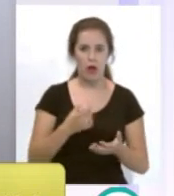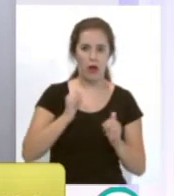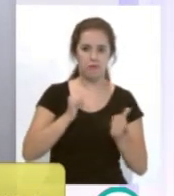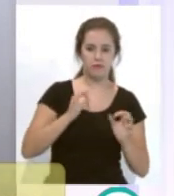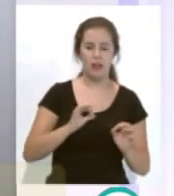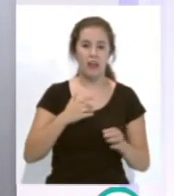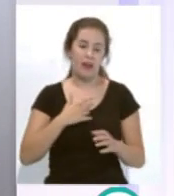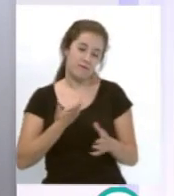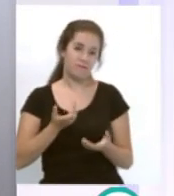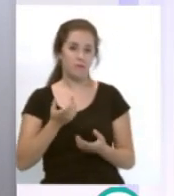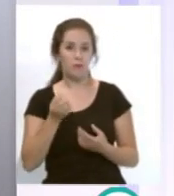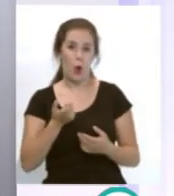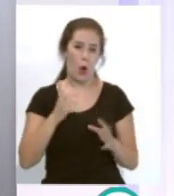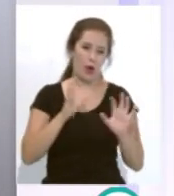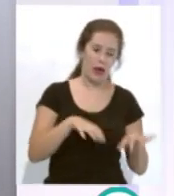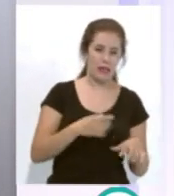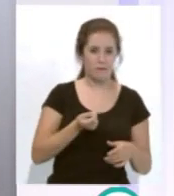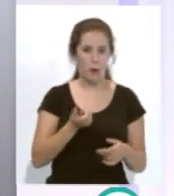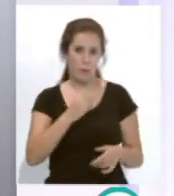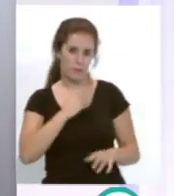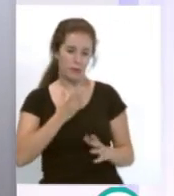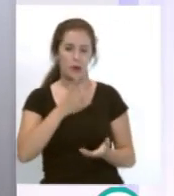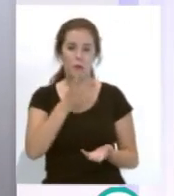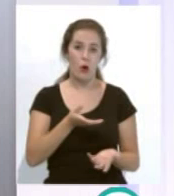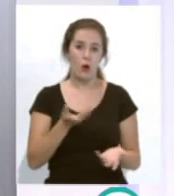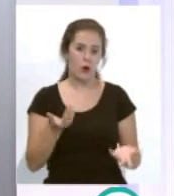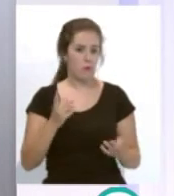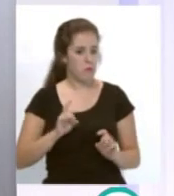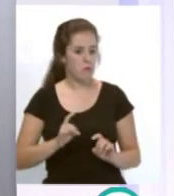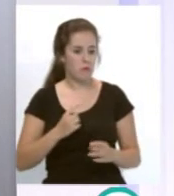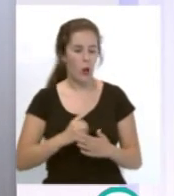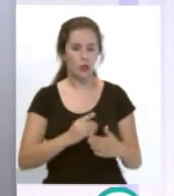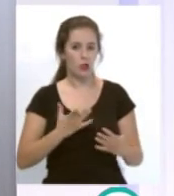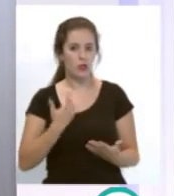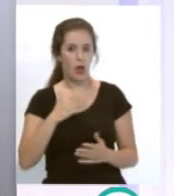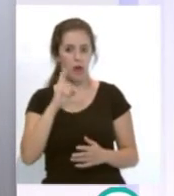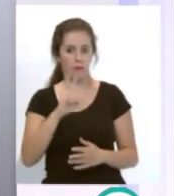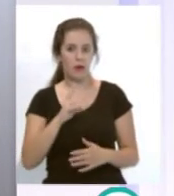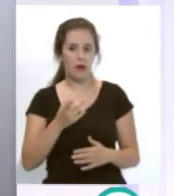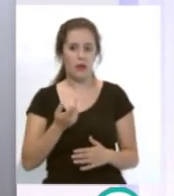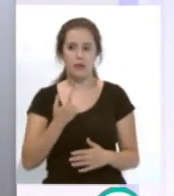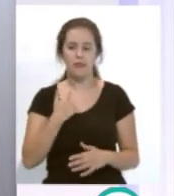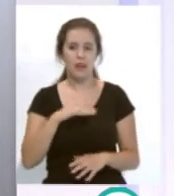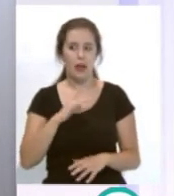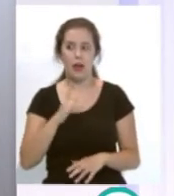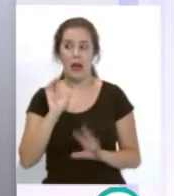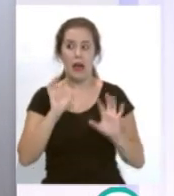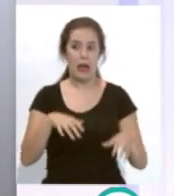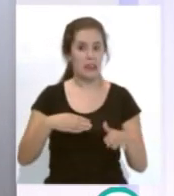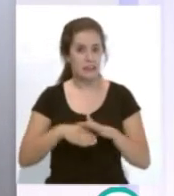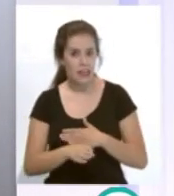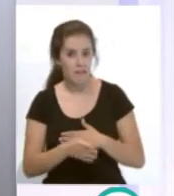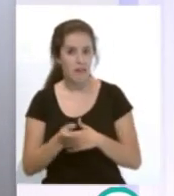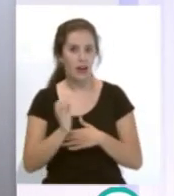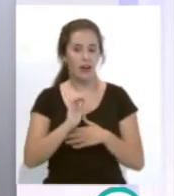desgraciadamente para el Cádiz. Y de pronto, pues esto es lo bonito del play-off, ¿no? A esto nos agarrábamos que si el Cádiz entraba